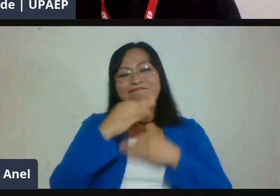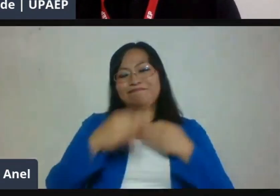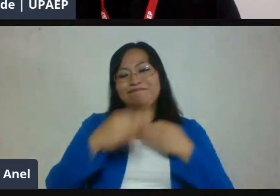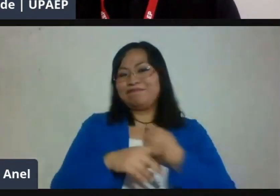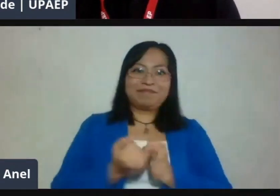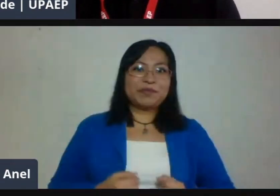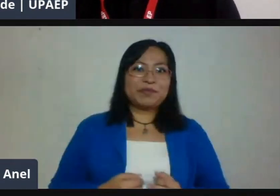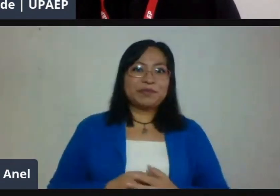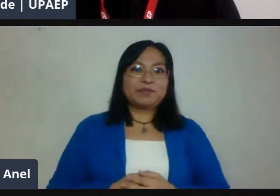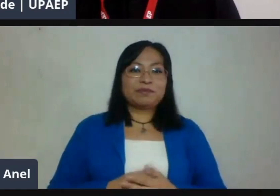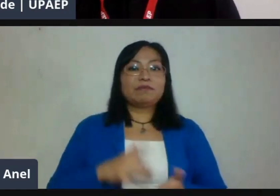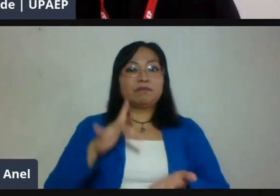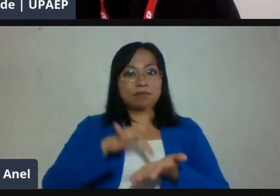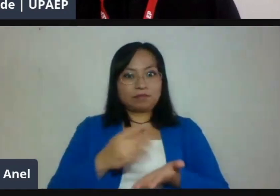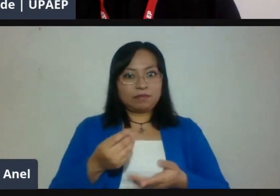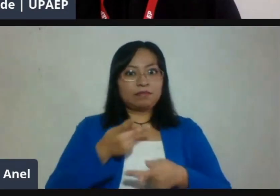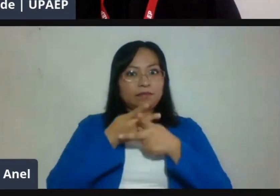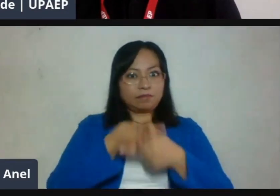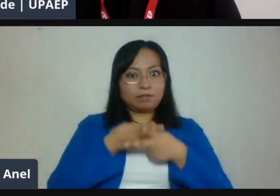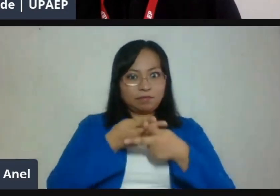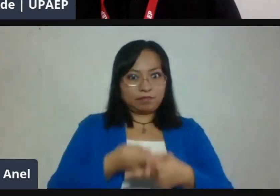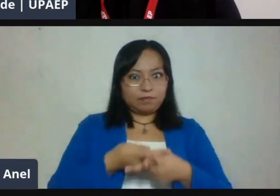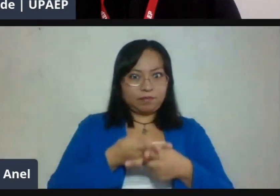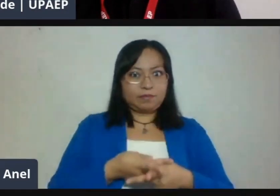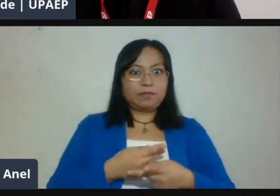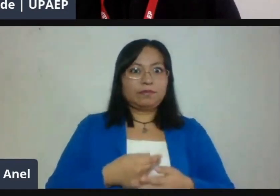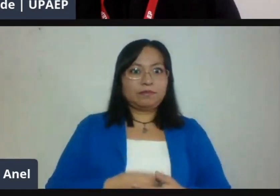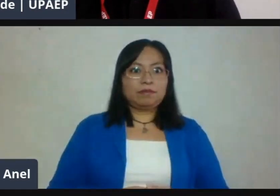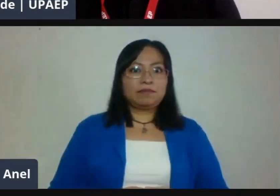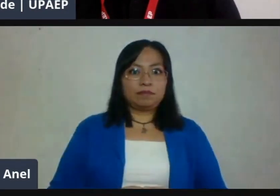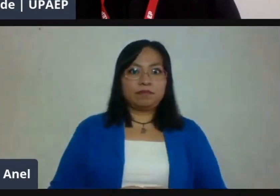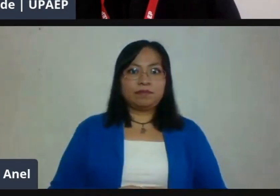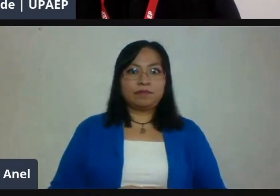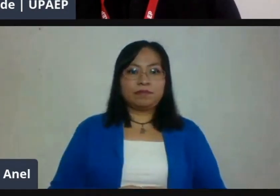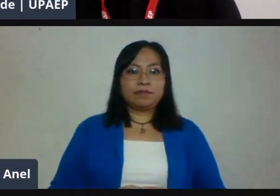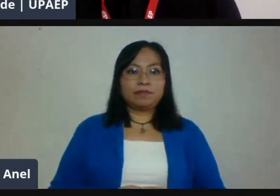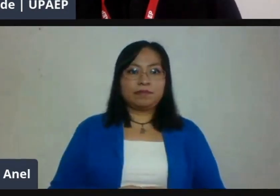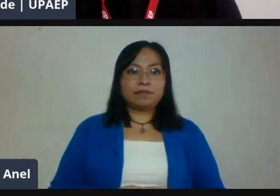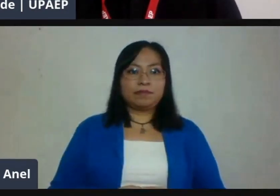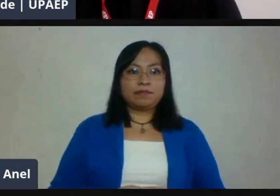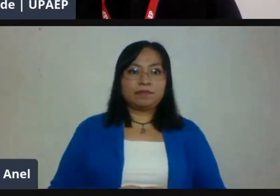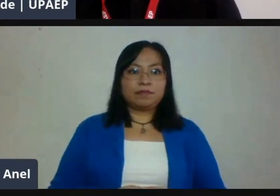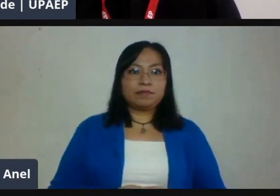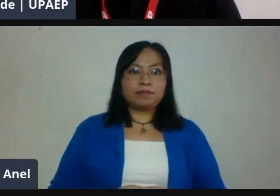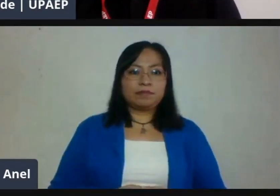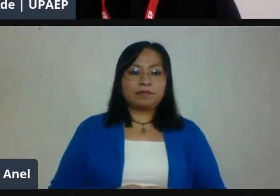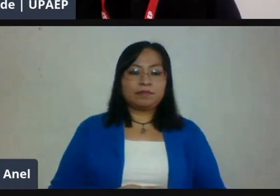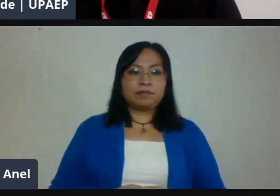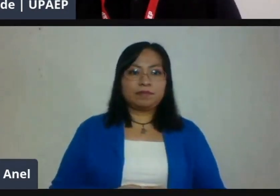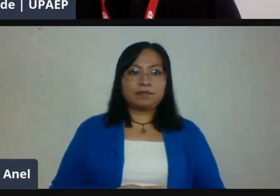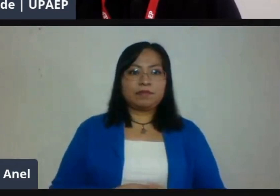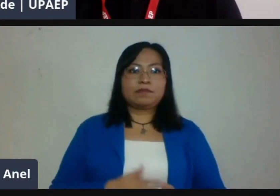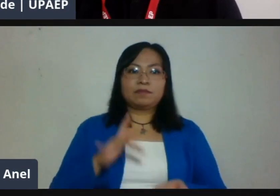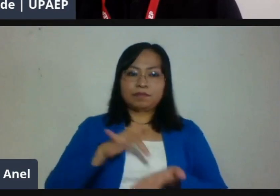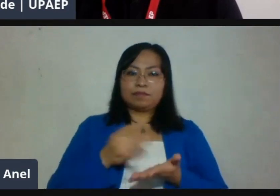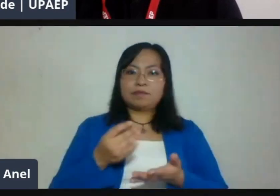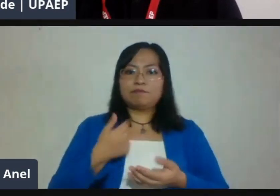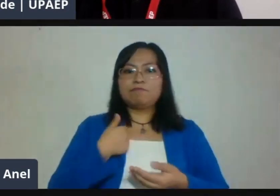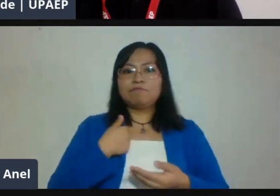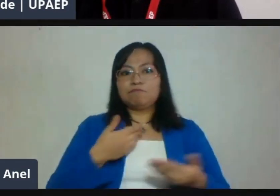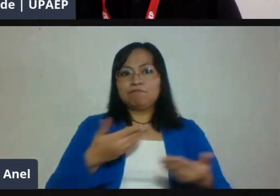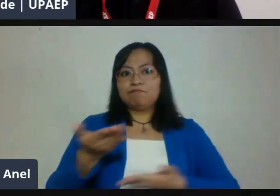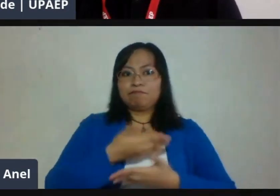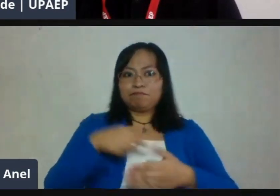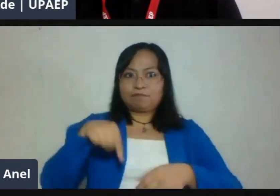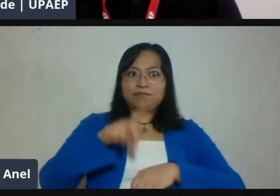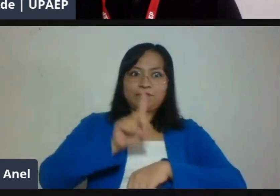mucho que estén aquí, que estén compartiendo con nosotros este momento. Muchas